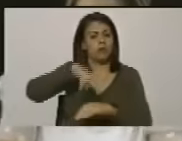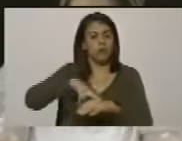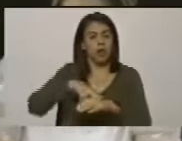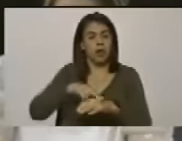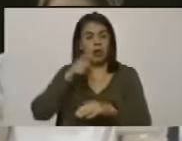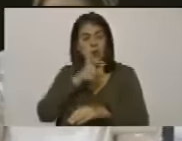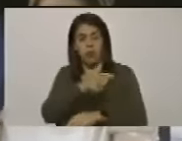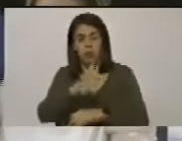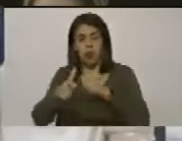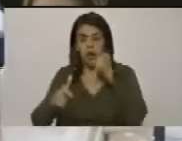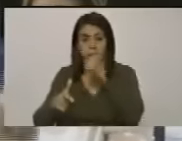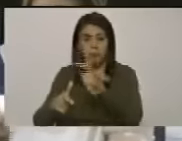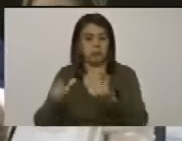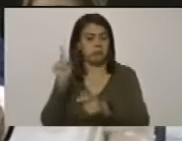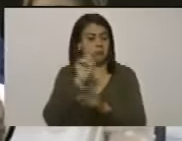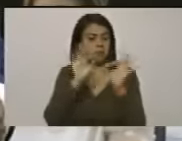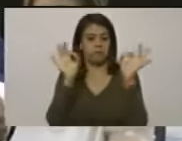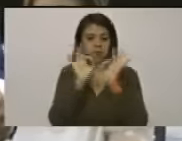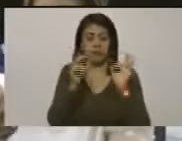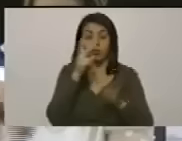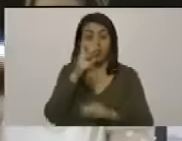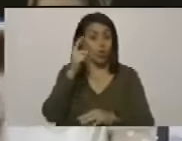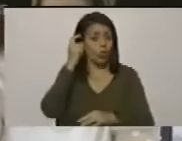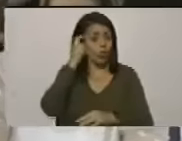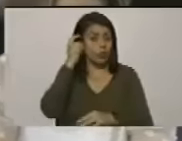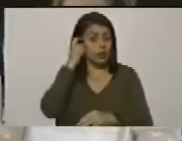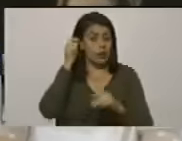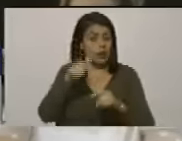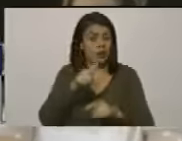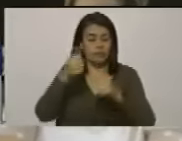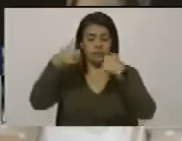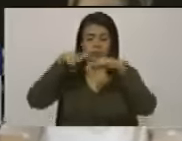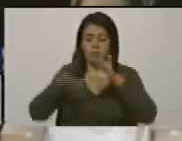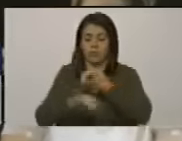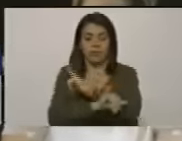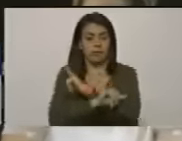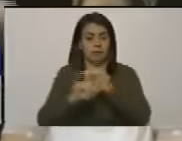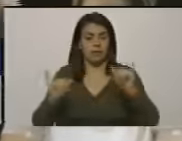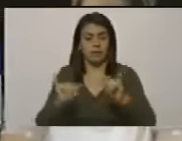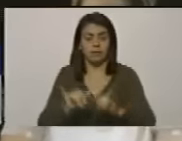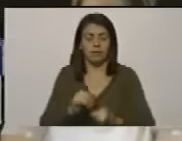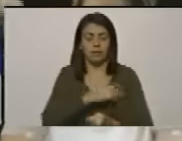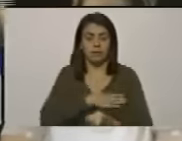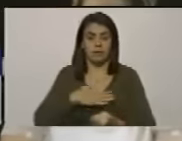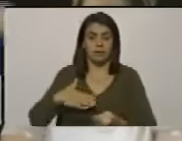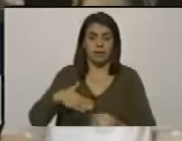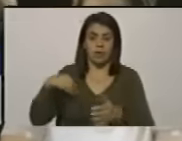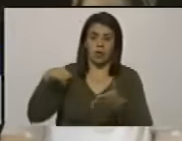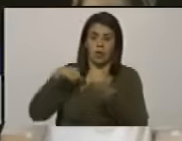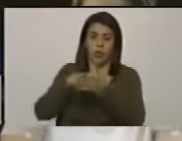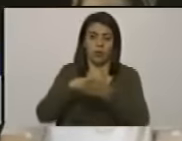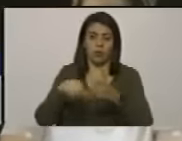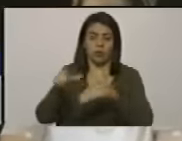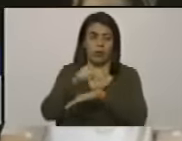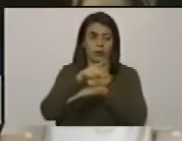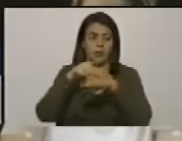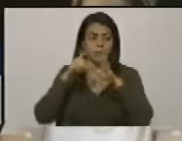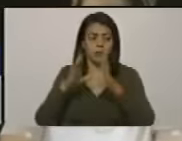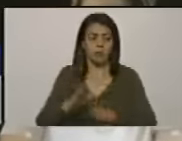pueblo que en apenas dos días cesó fue un intento de golpe de estado